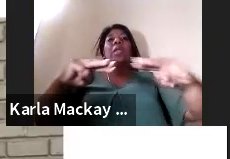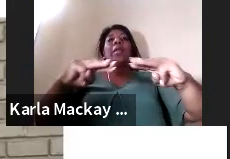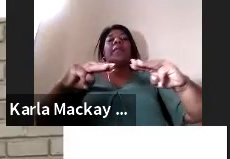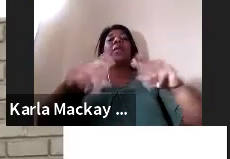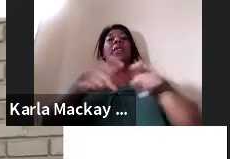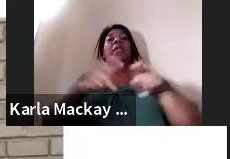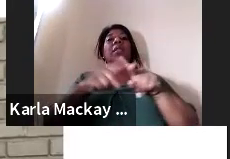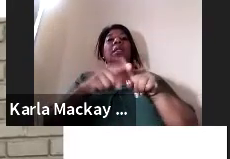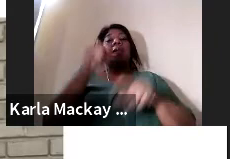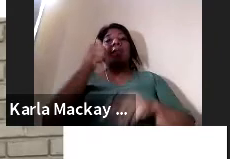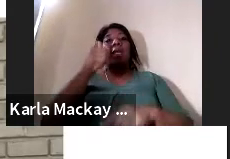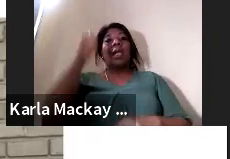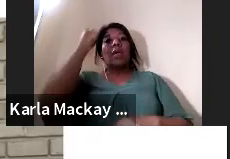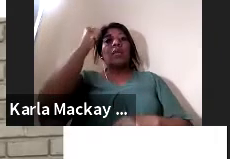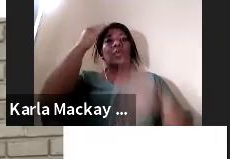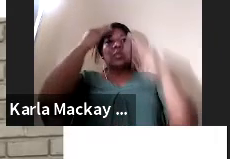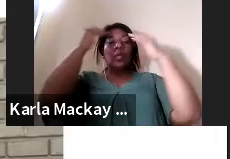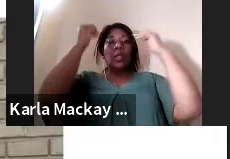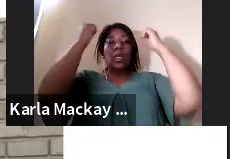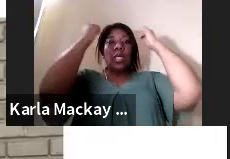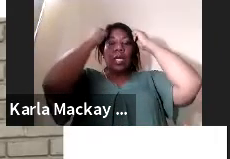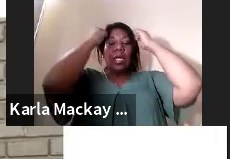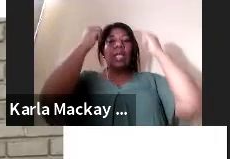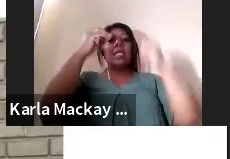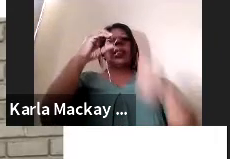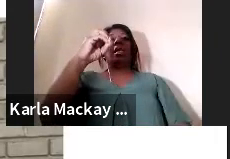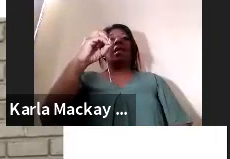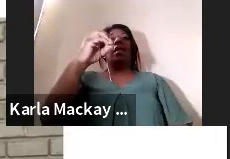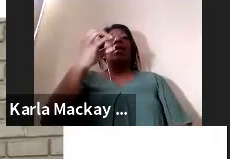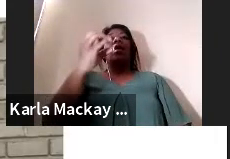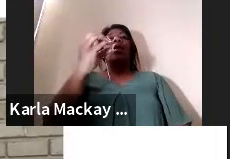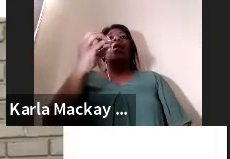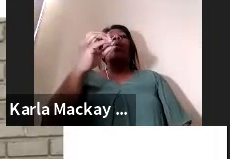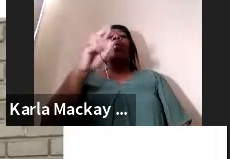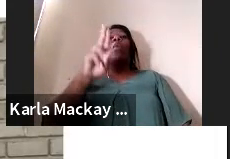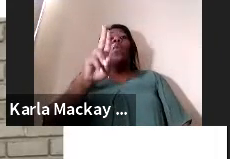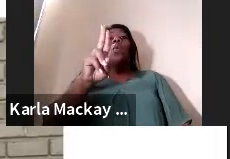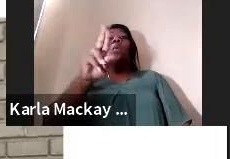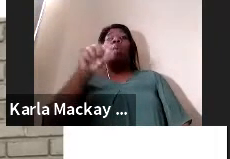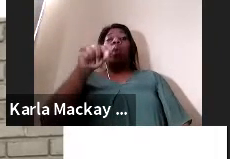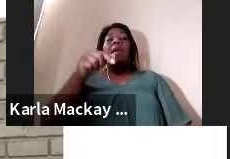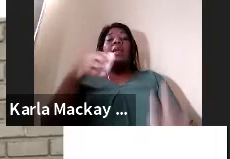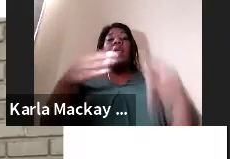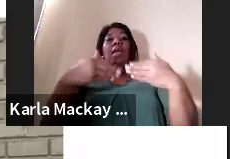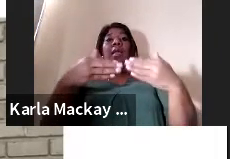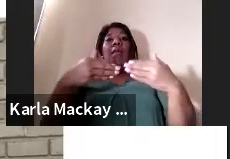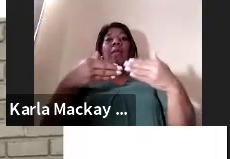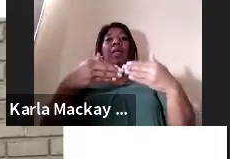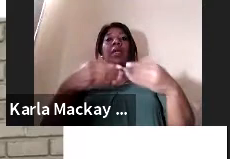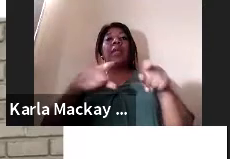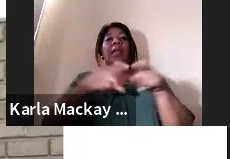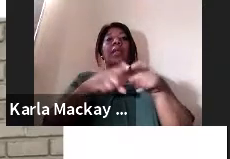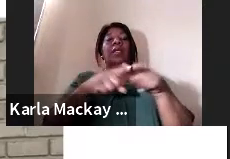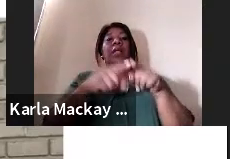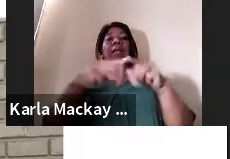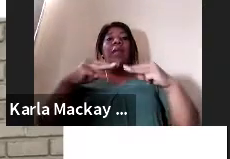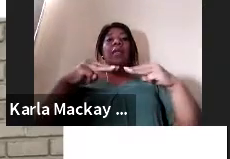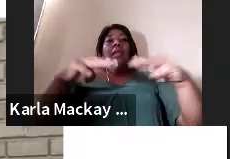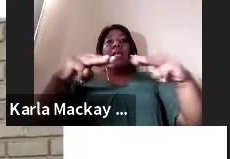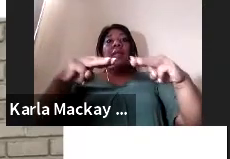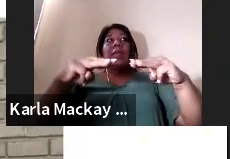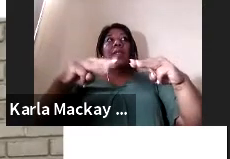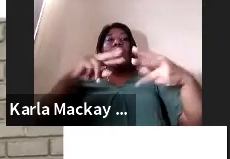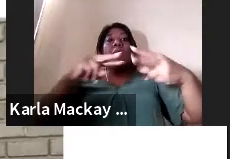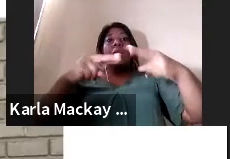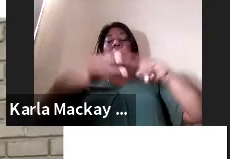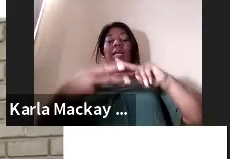como el alcalde de Ocud en una región de nosotros acá en Panamá en donde participa algo muy bonito del método es que por